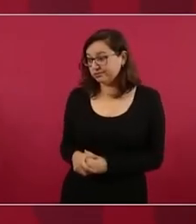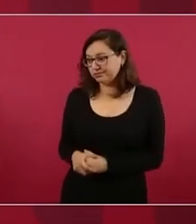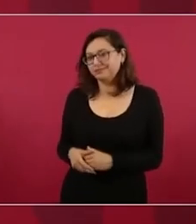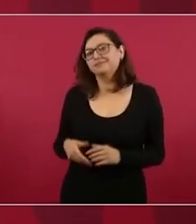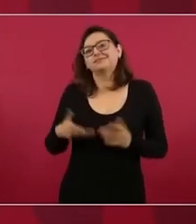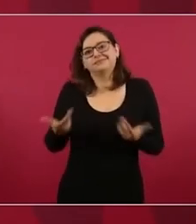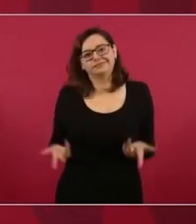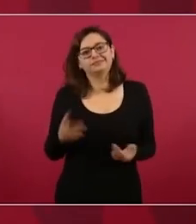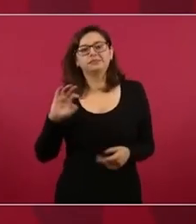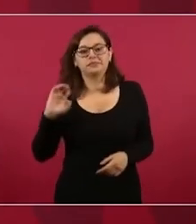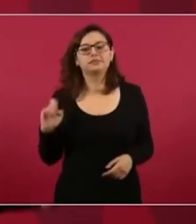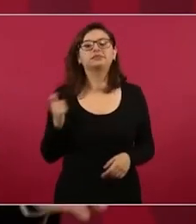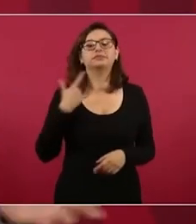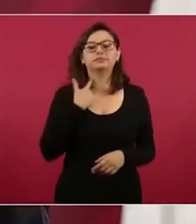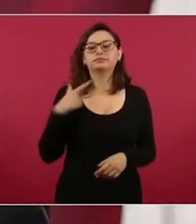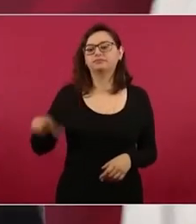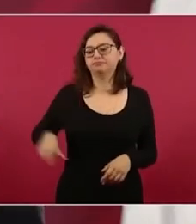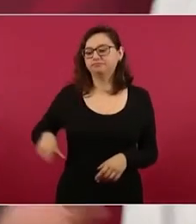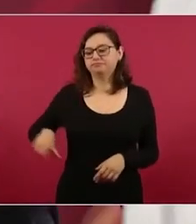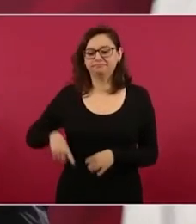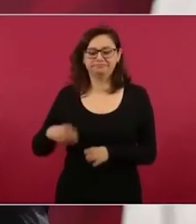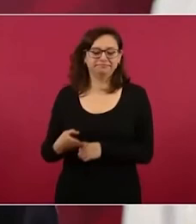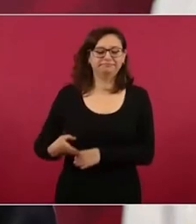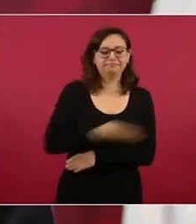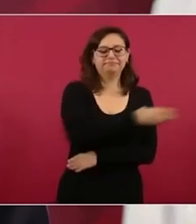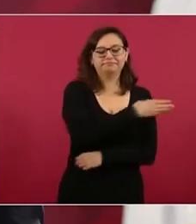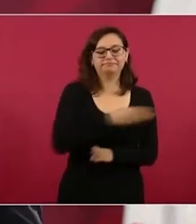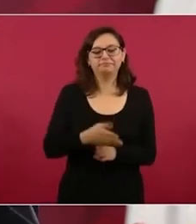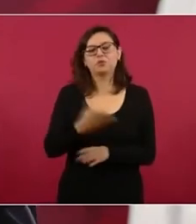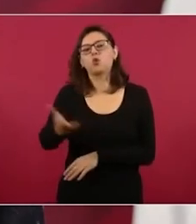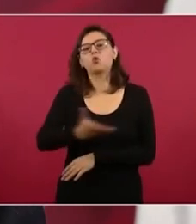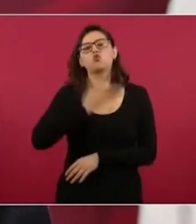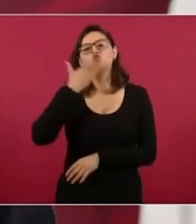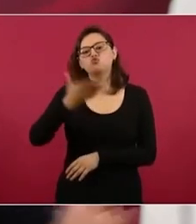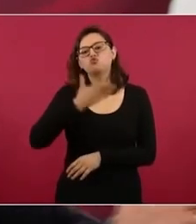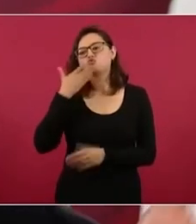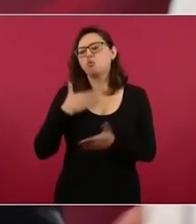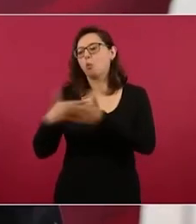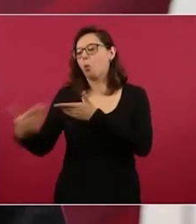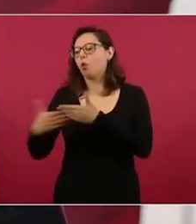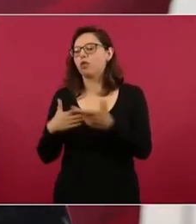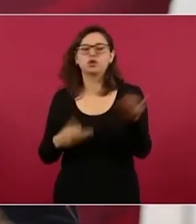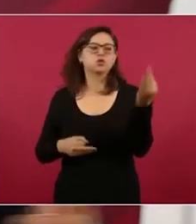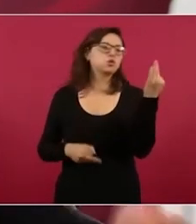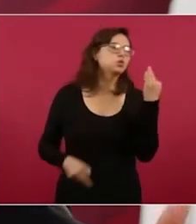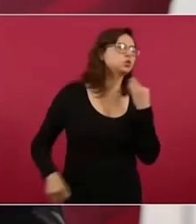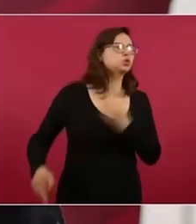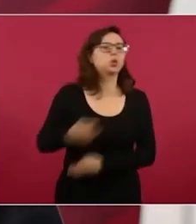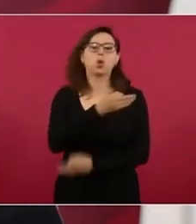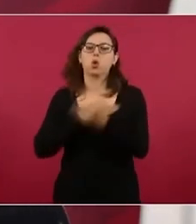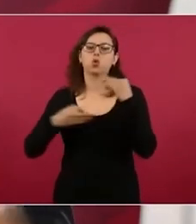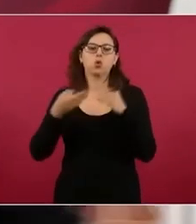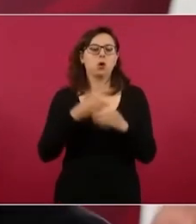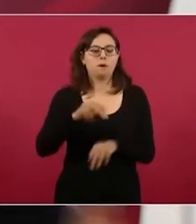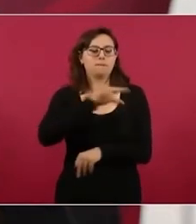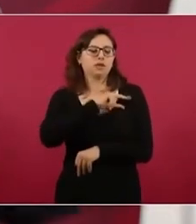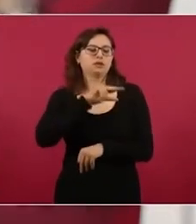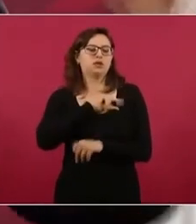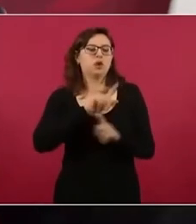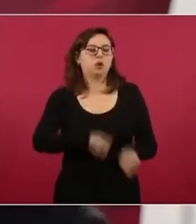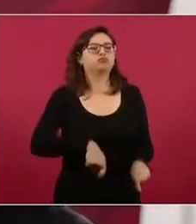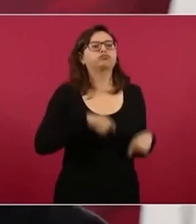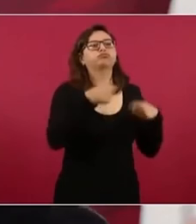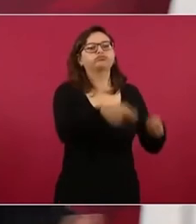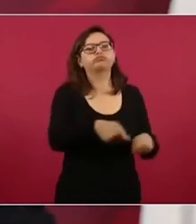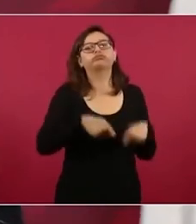lo de las privatizaciones bueno la basura los reclusorios el agua todo